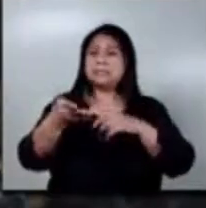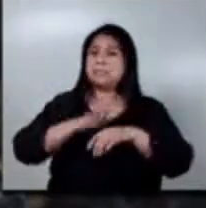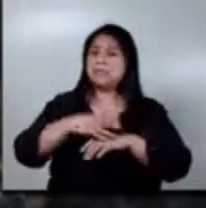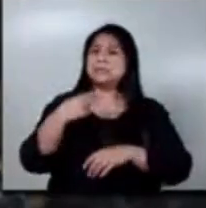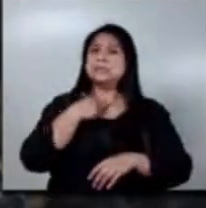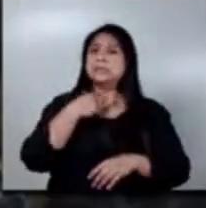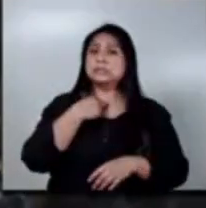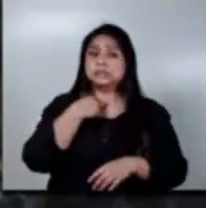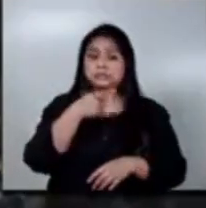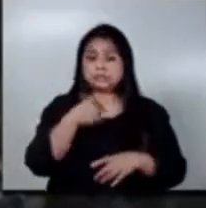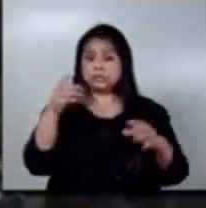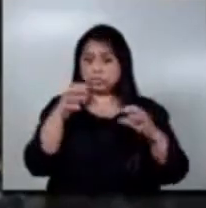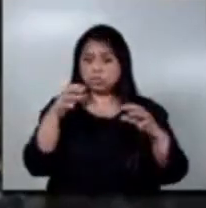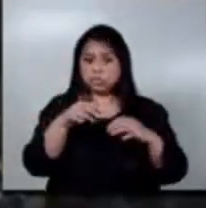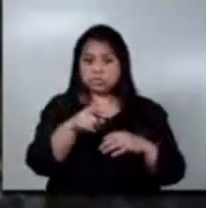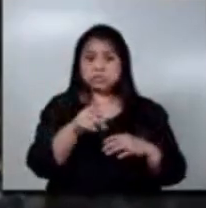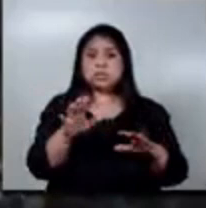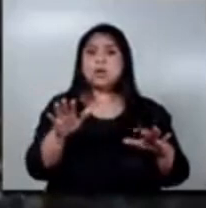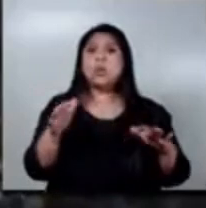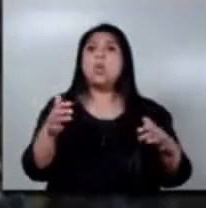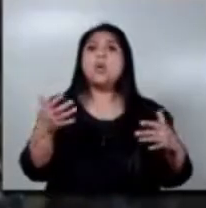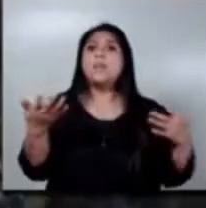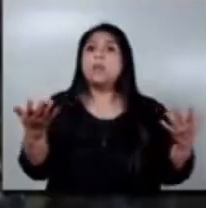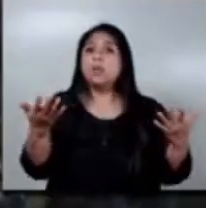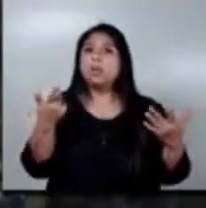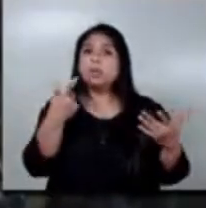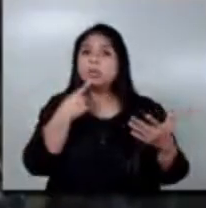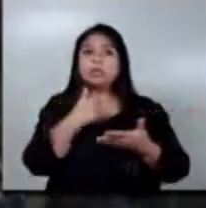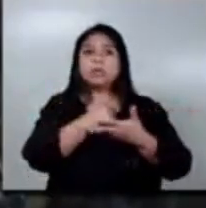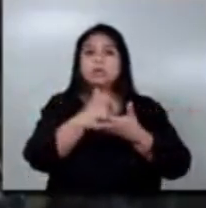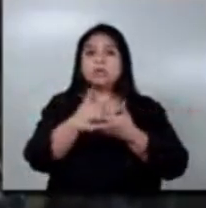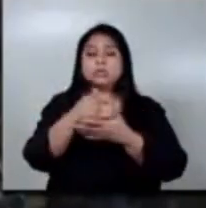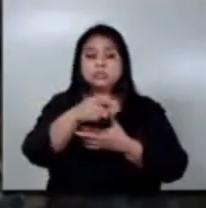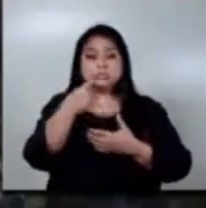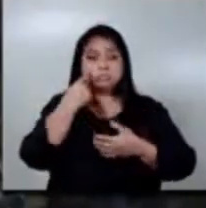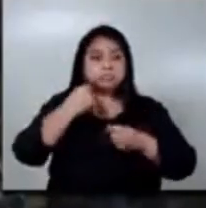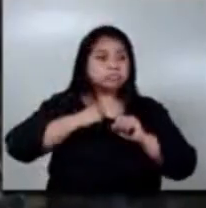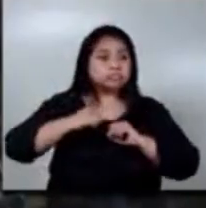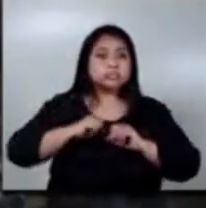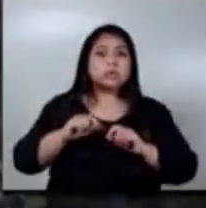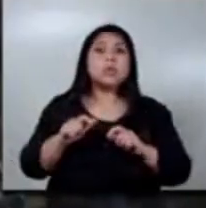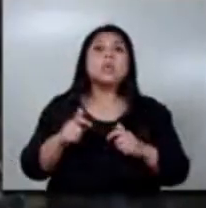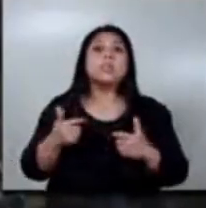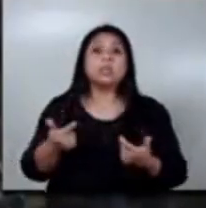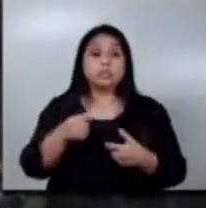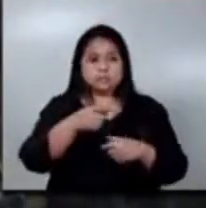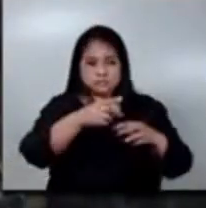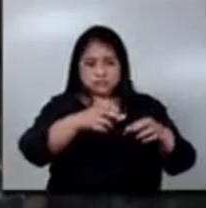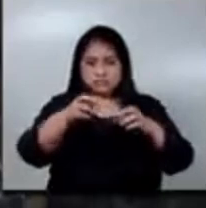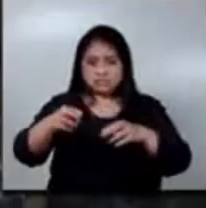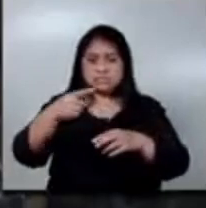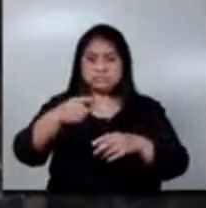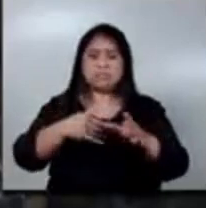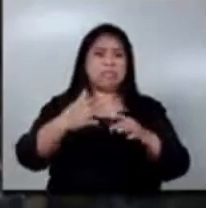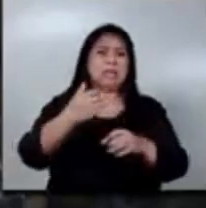¿Allí, en ese sentido, ustedes cómo, de alguna manera, accionarán con esas poblaciones que prácticamente